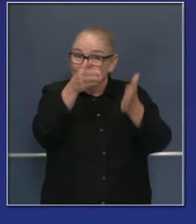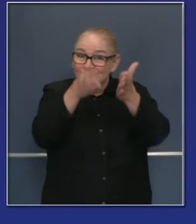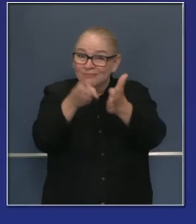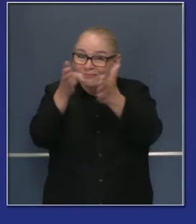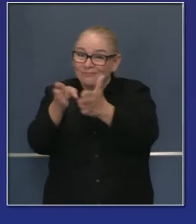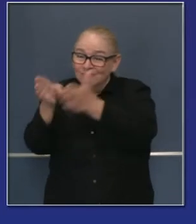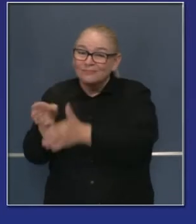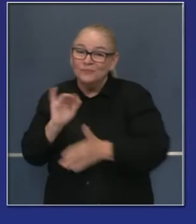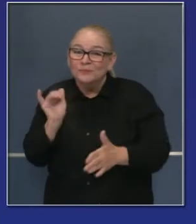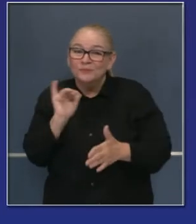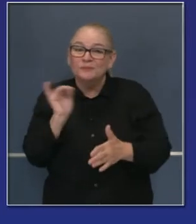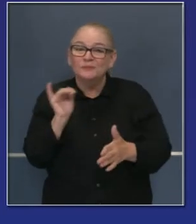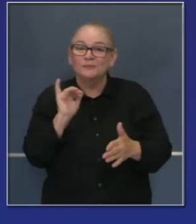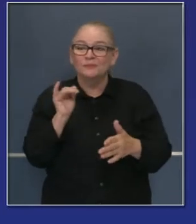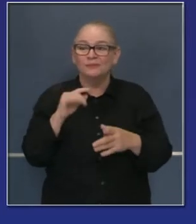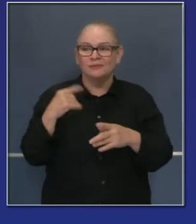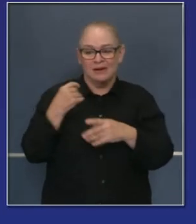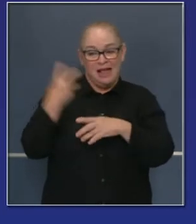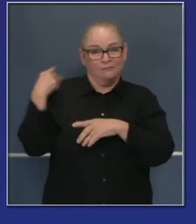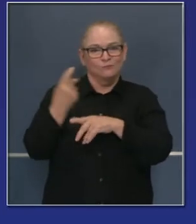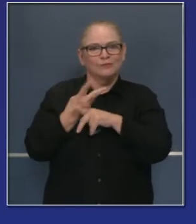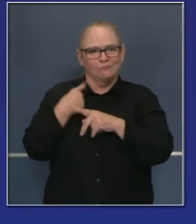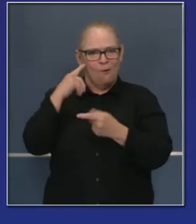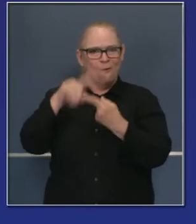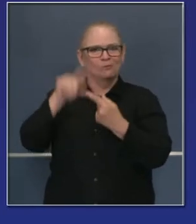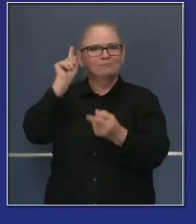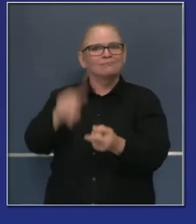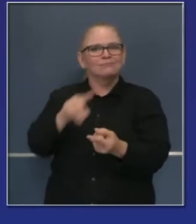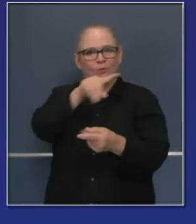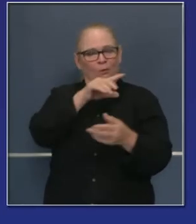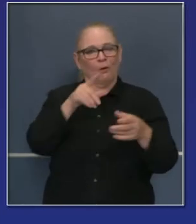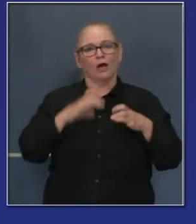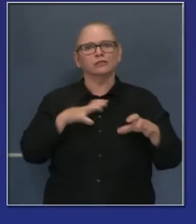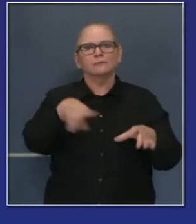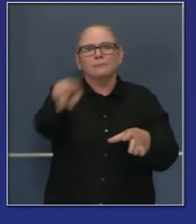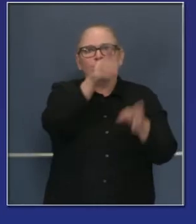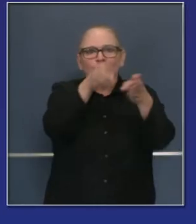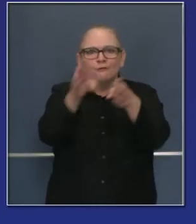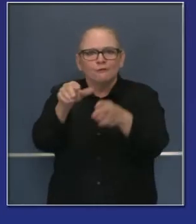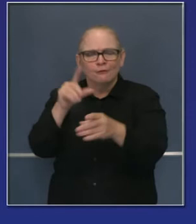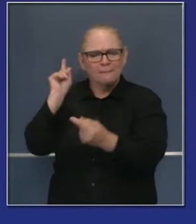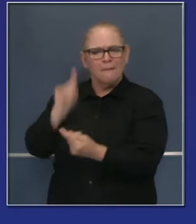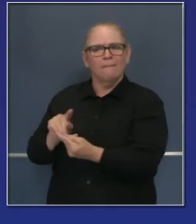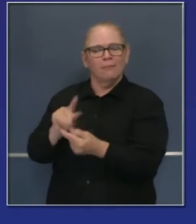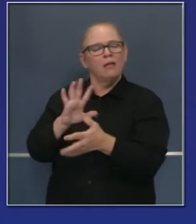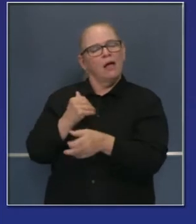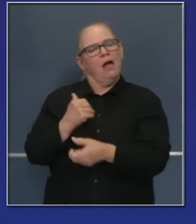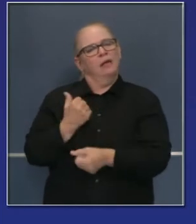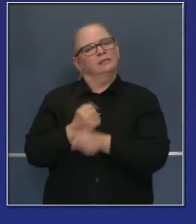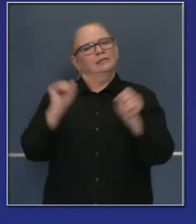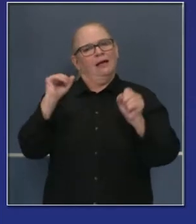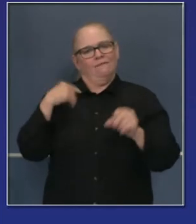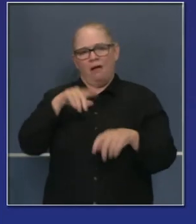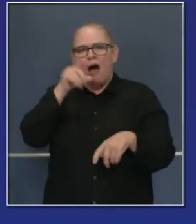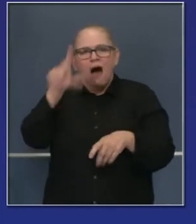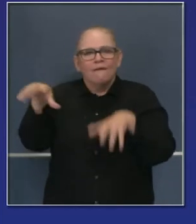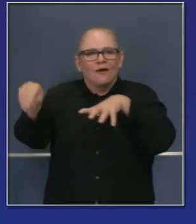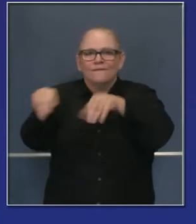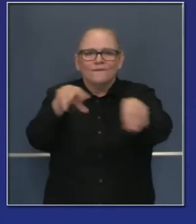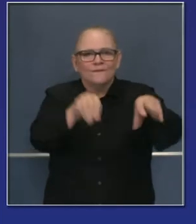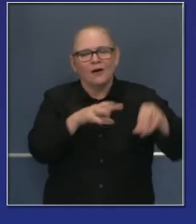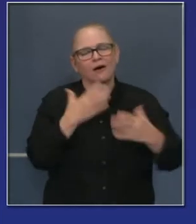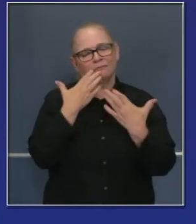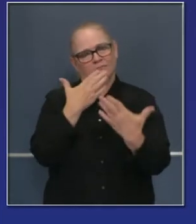Y cada uno de ustedes que nos han ayudado a superar estos días de un modo que ha sido sorprendente y